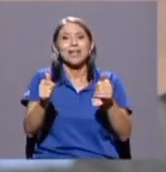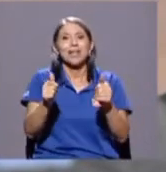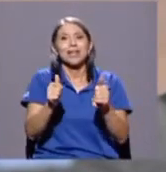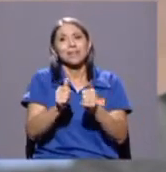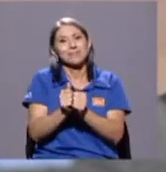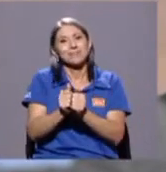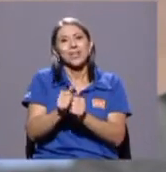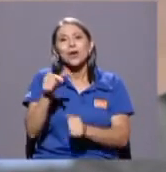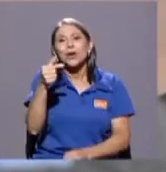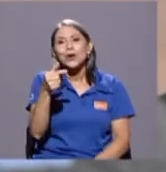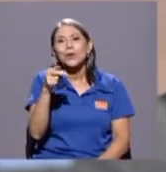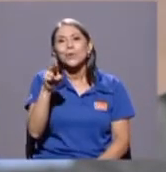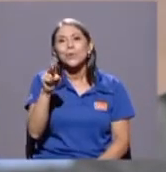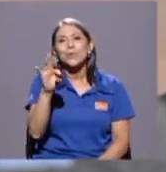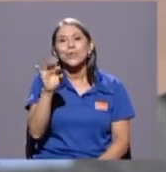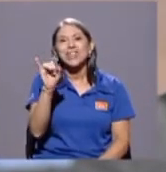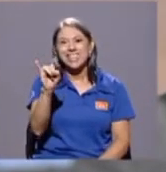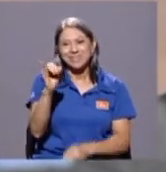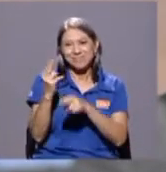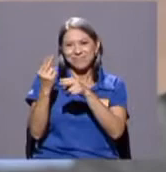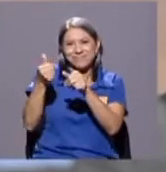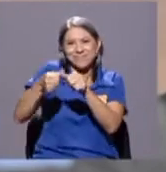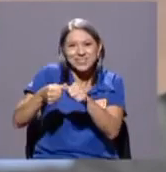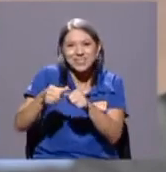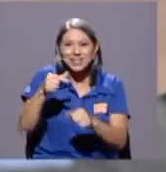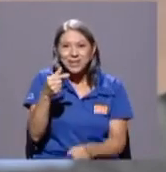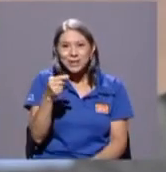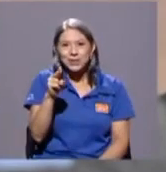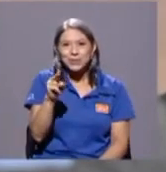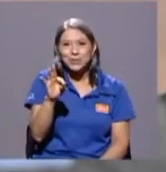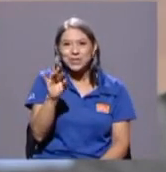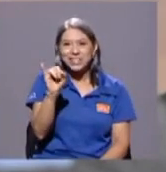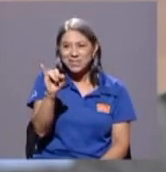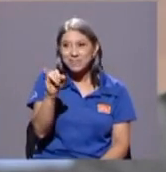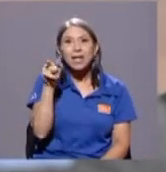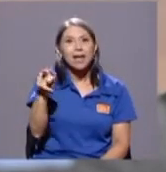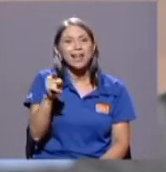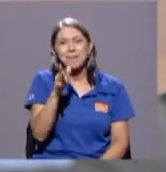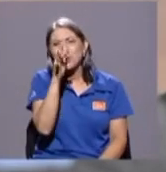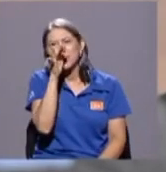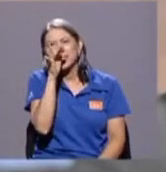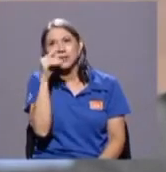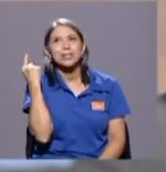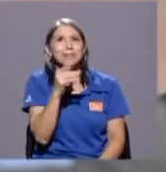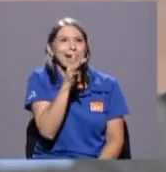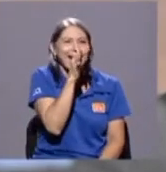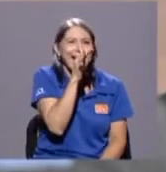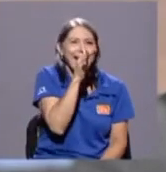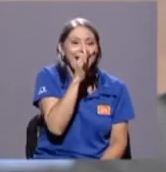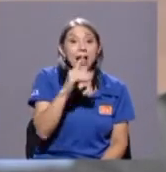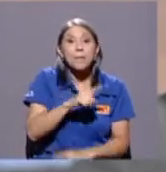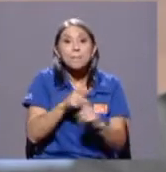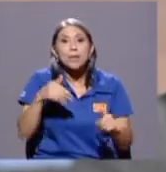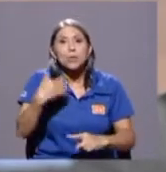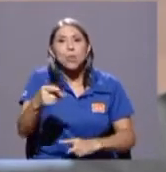era muy vacilón. Guti pasaba jodiendo la mitad del tiempo y cuando se ponía serio era muy serio.